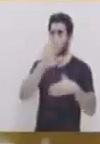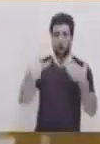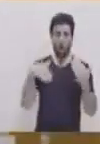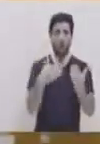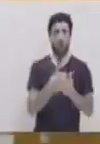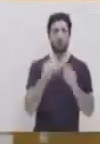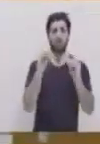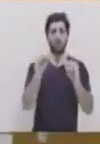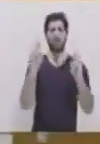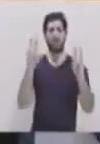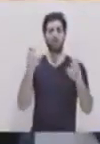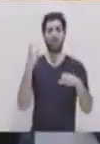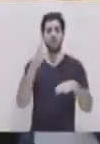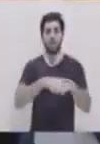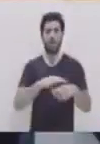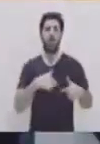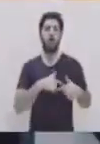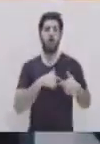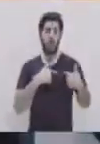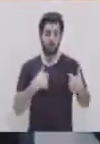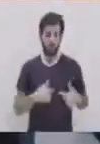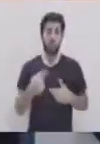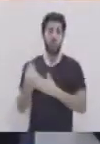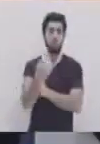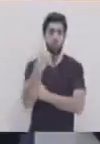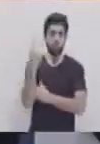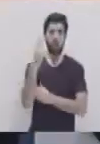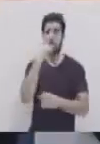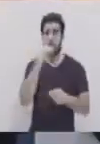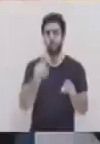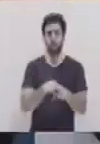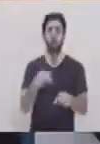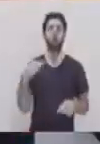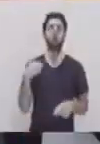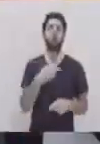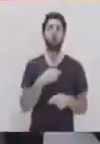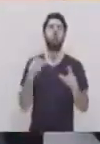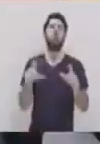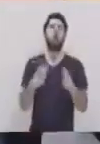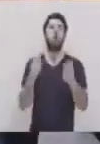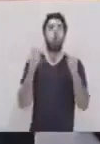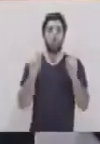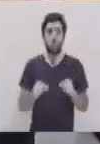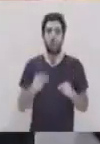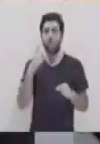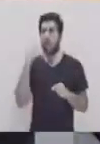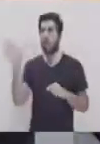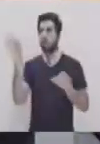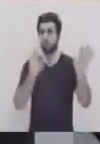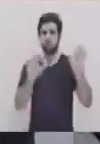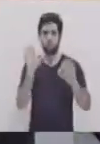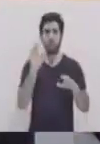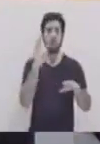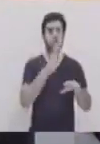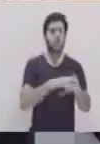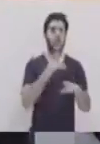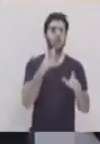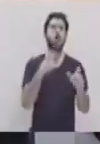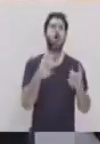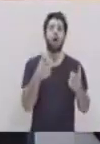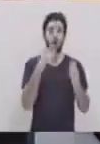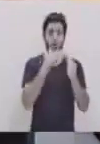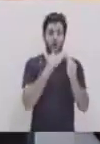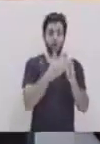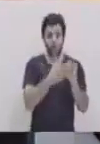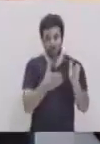habernos enseñado más sobre el corazón lo importante que es y cómo podemos, pues, descubrir sus partes y seguir investigando más sobre ello en